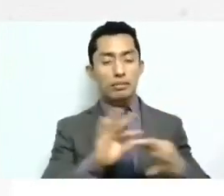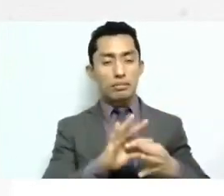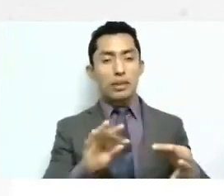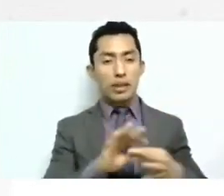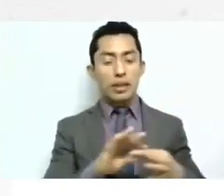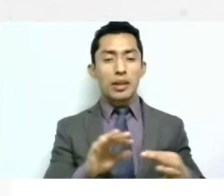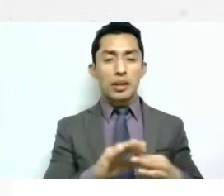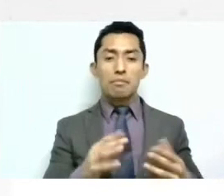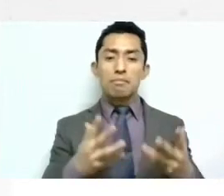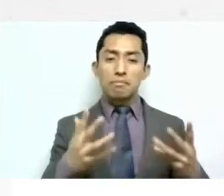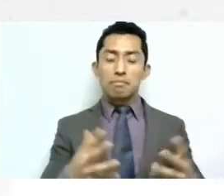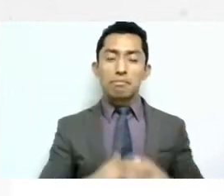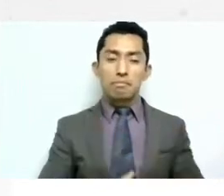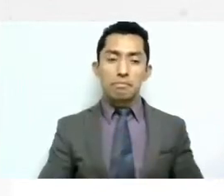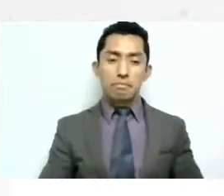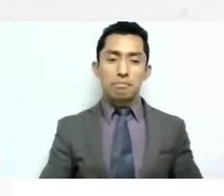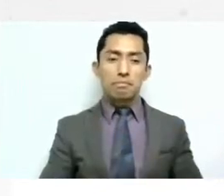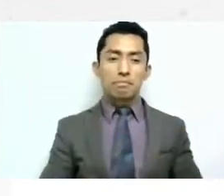como